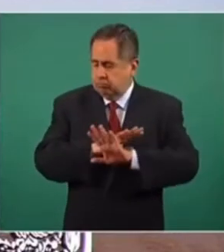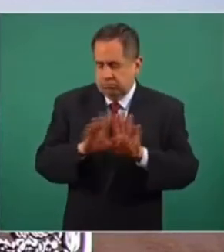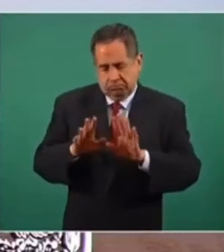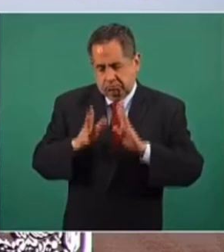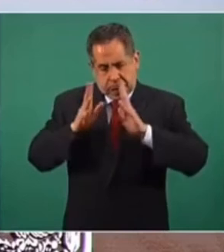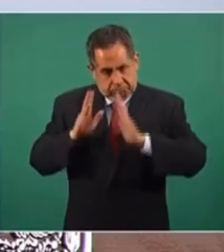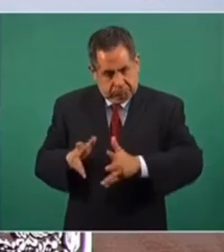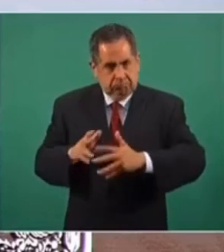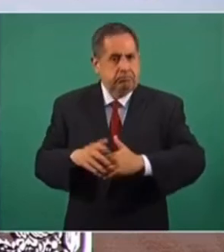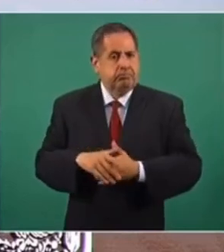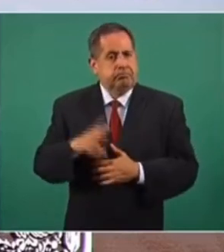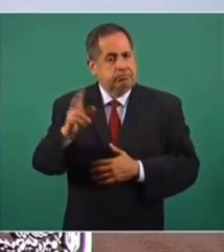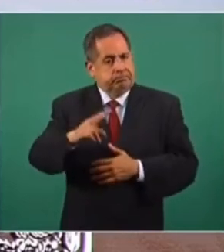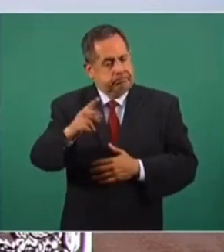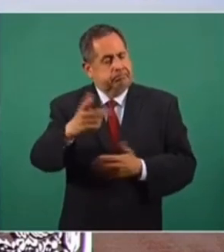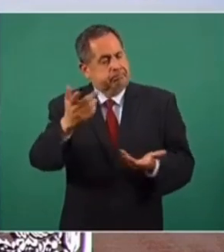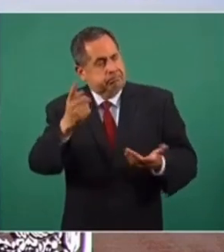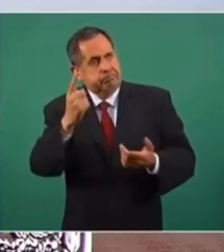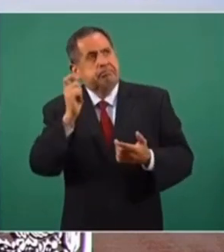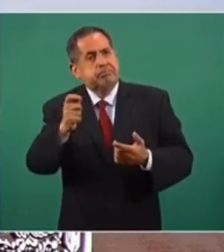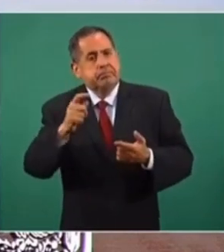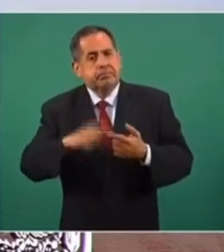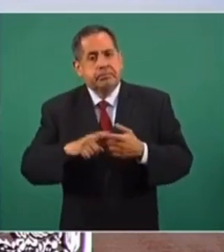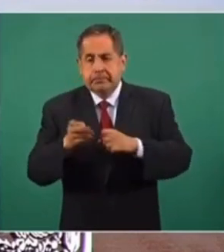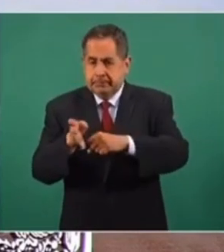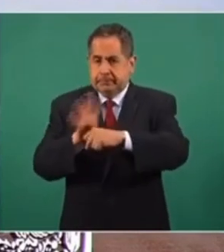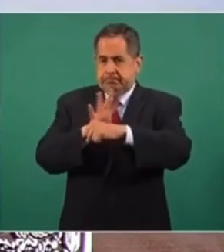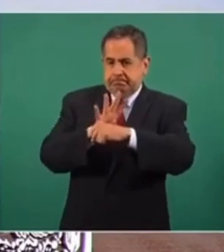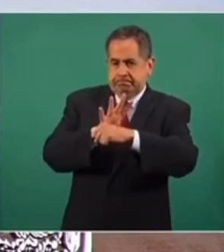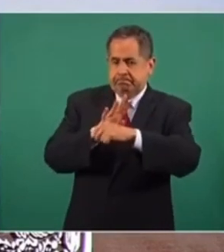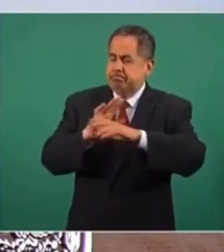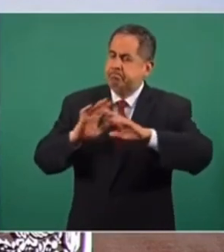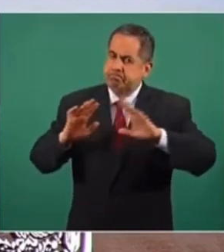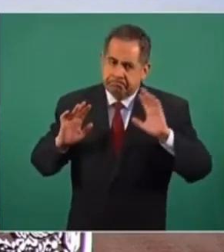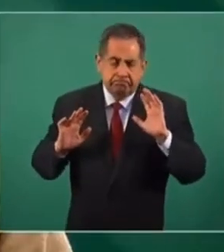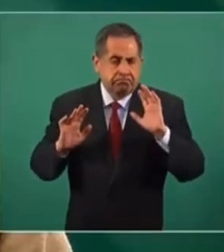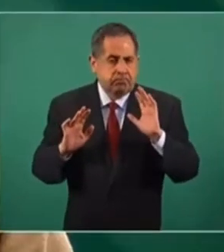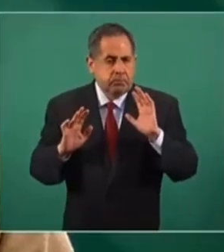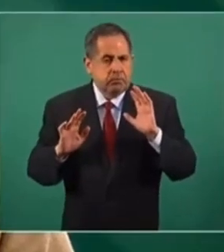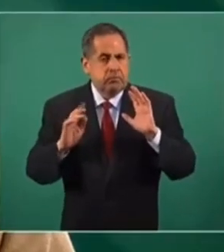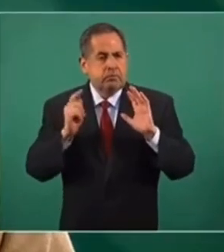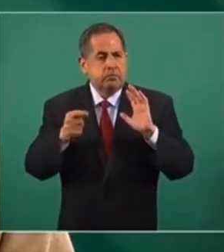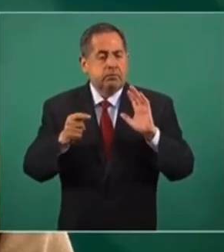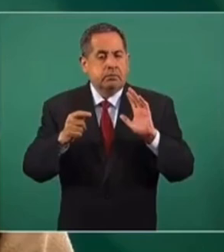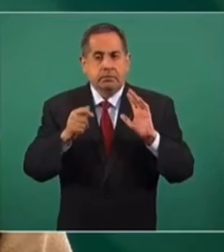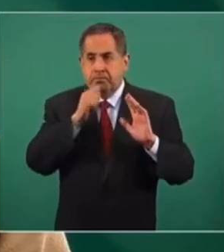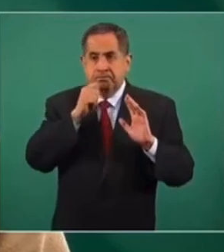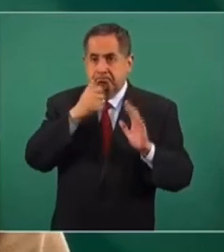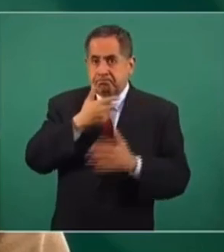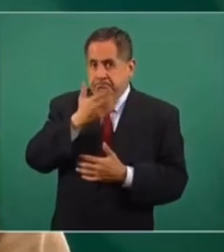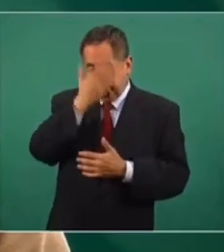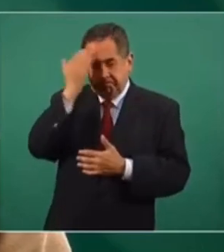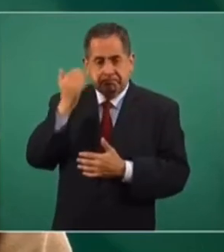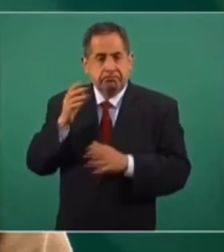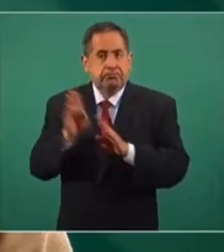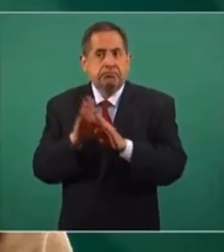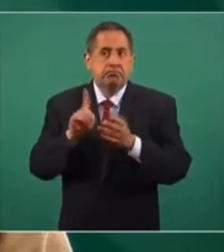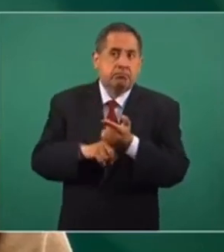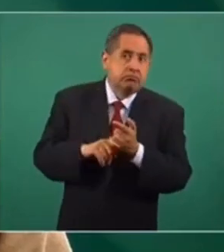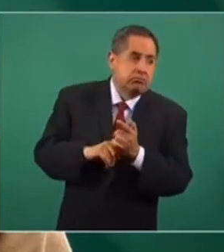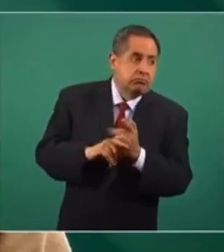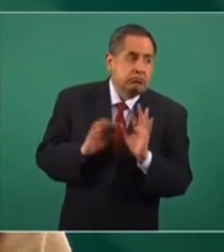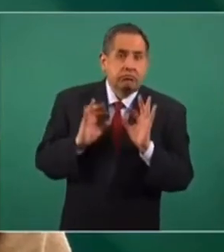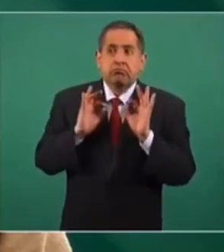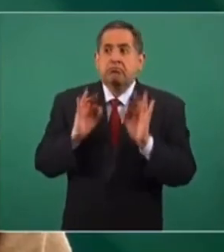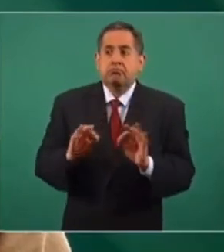Es cierto que con la pandemia, y sobre todo todavía no sabemos en qué momento estaremos